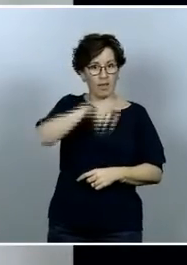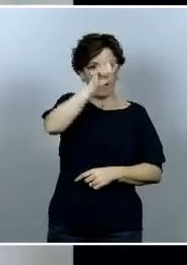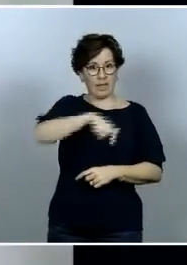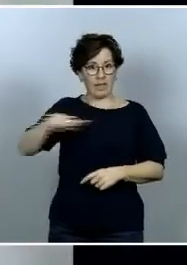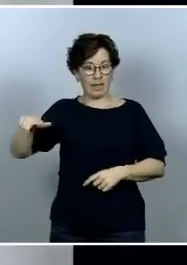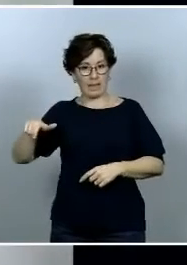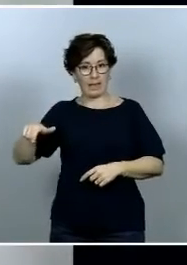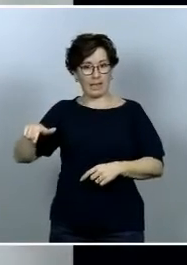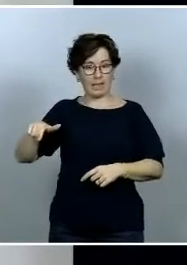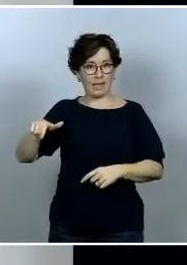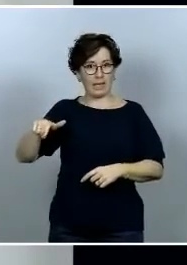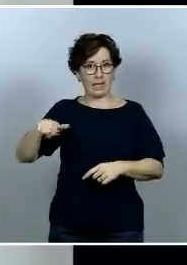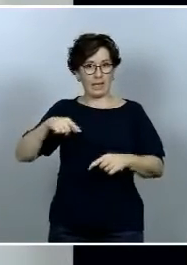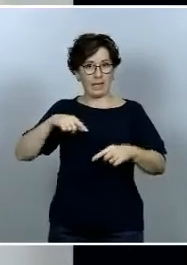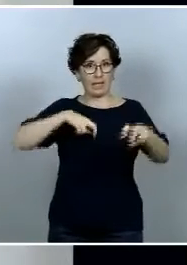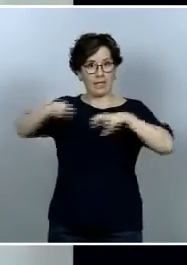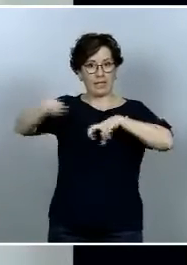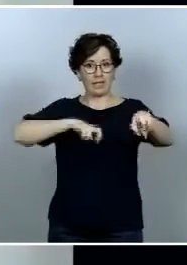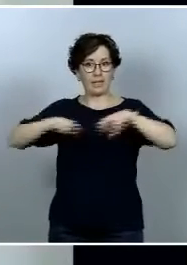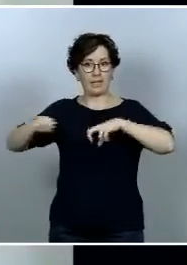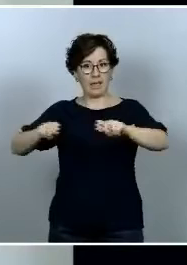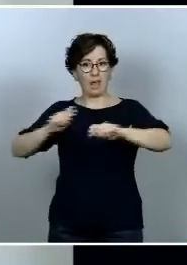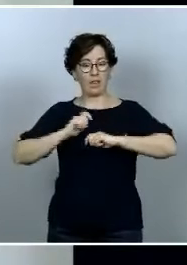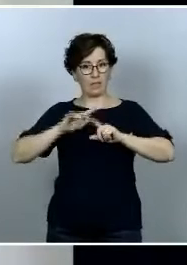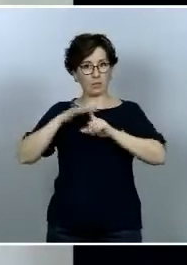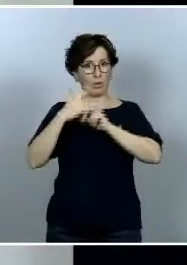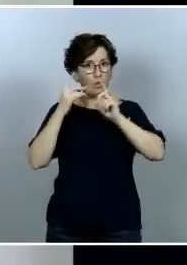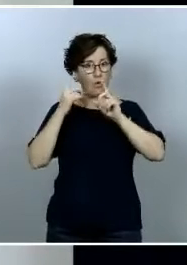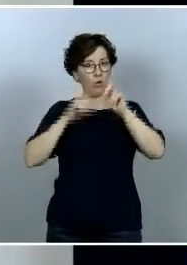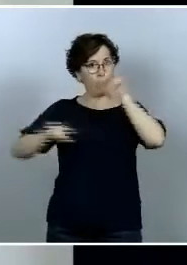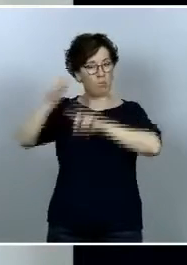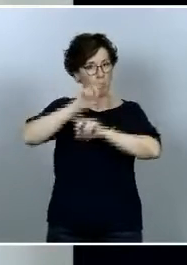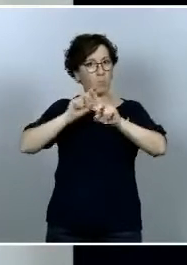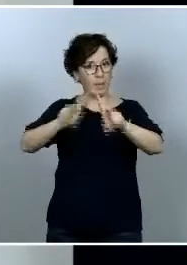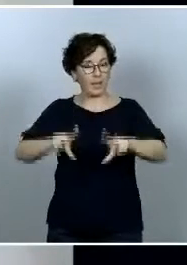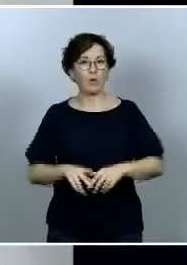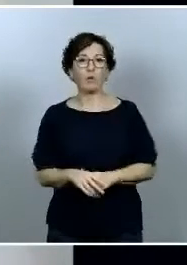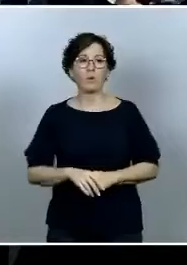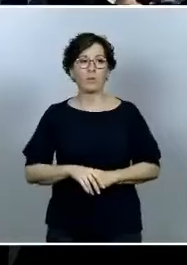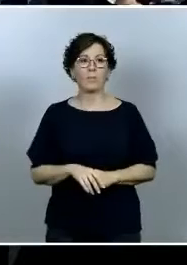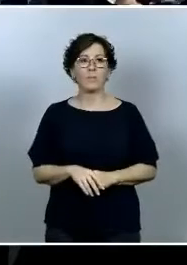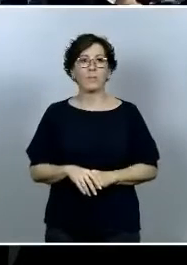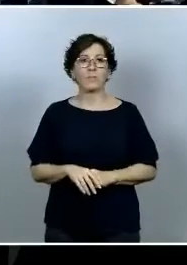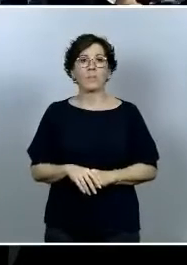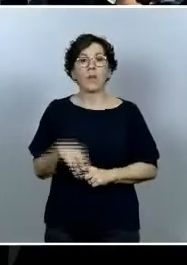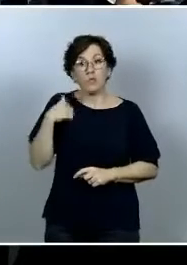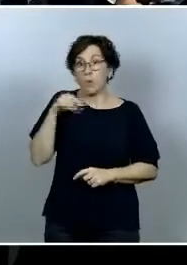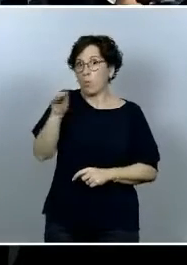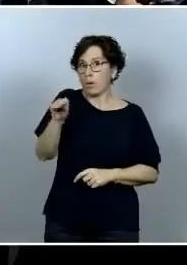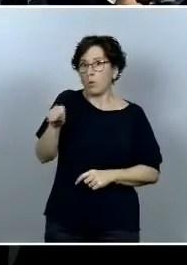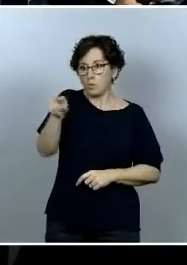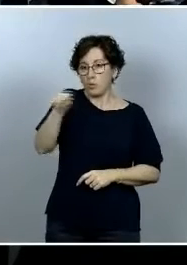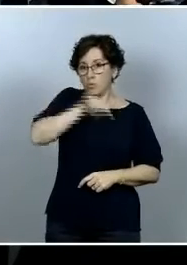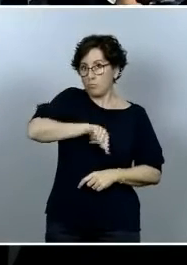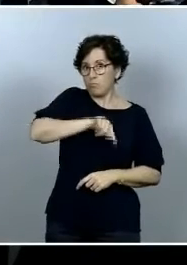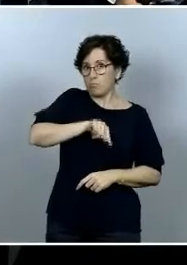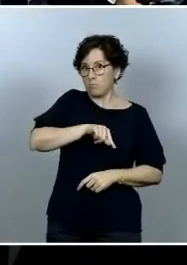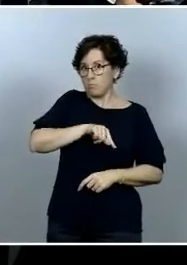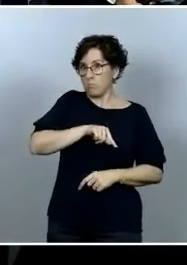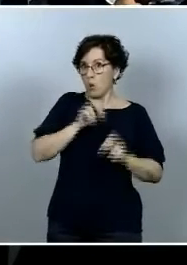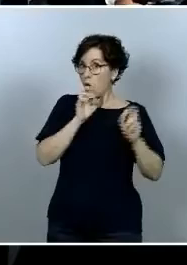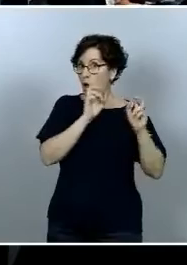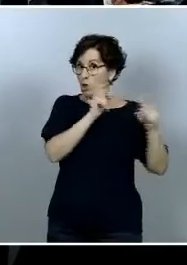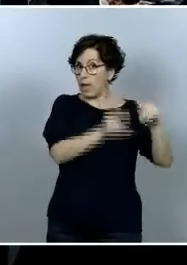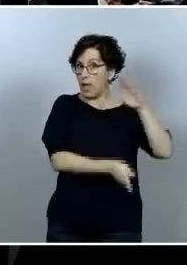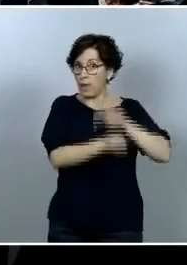las cosas yo creo que quería saber don Salvador es si es partidario de esa luz verde o de esperar